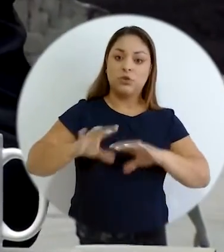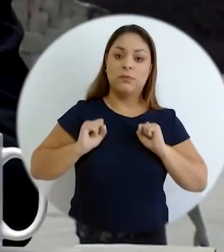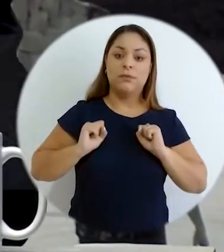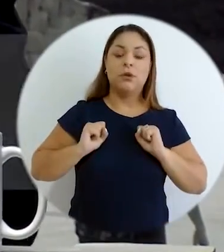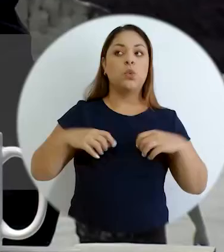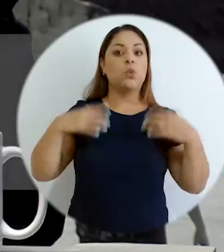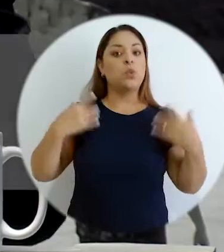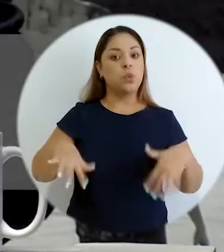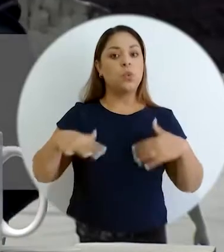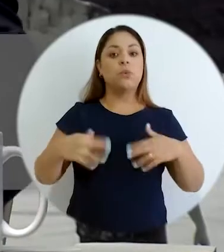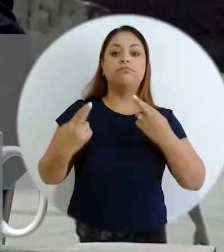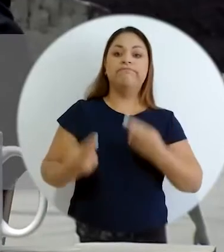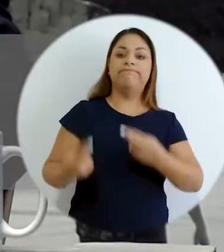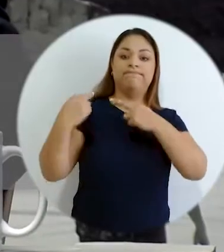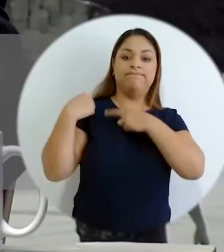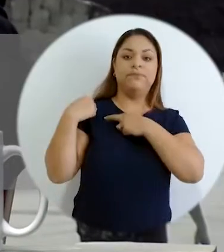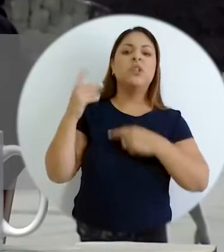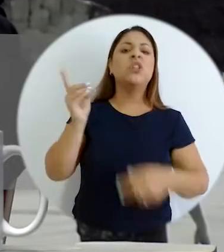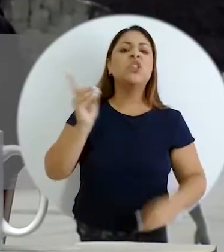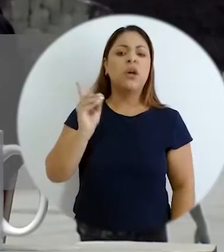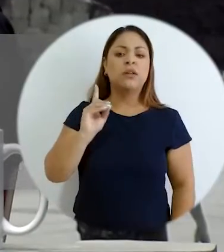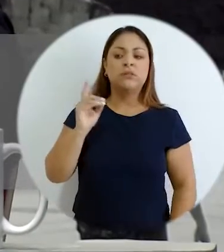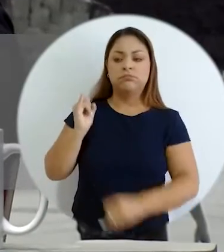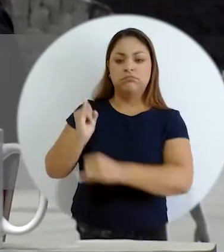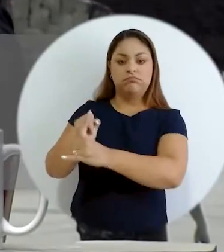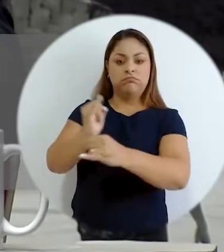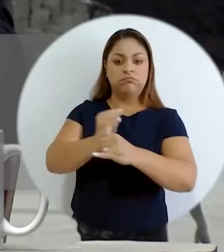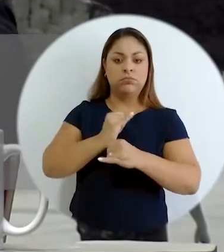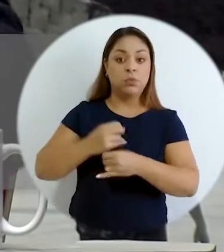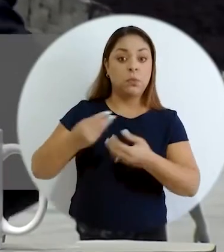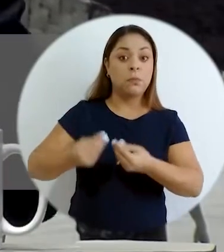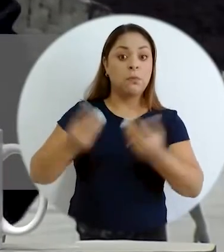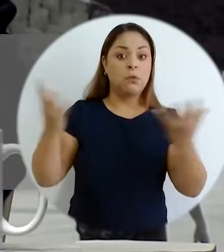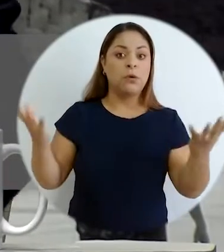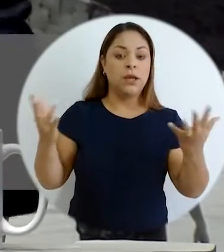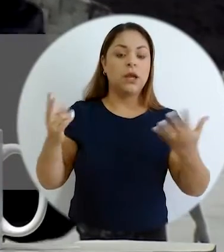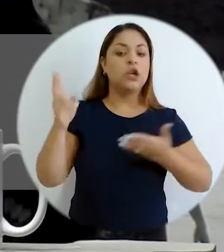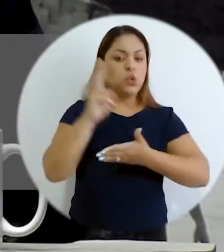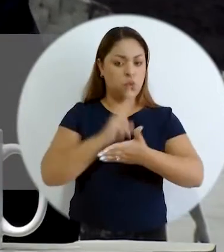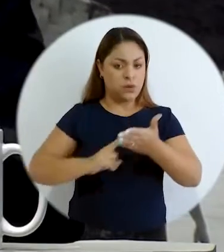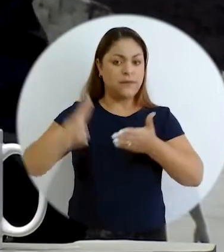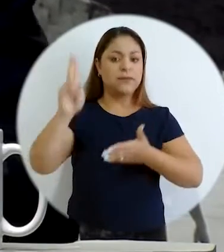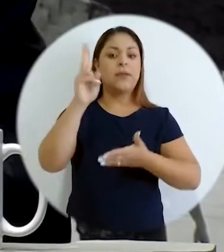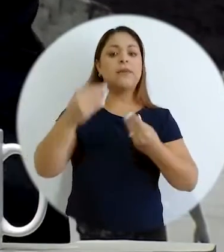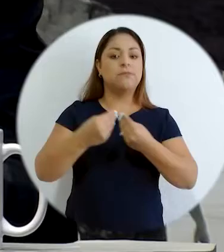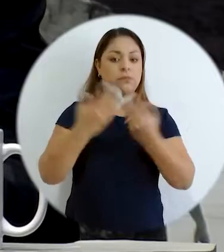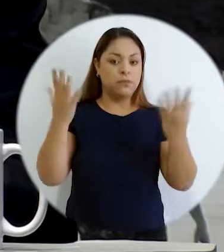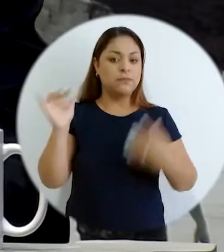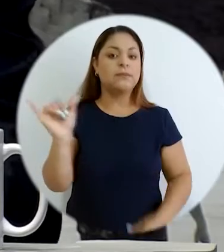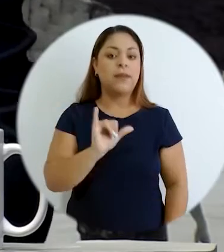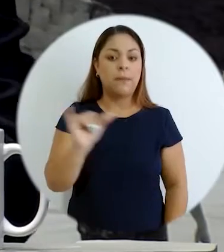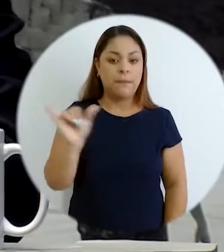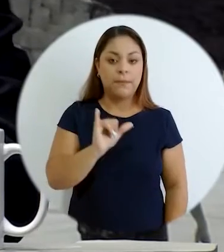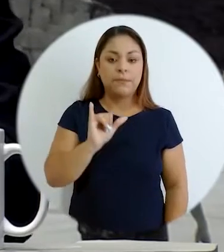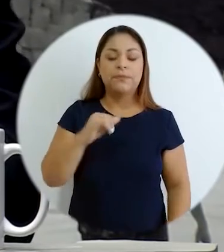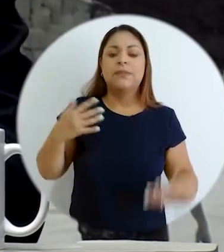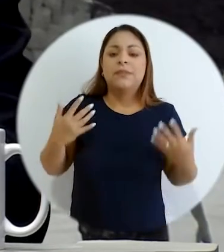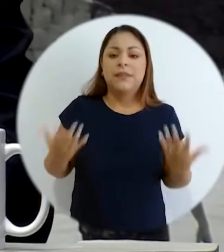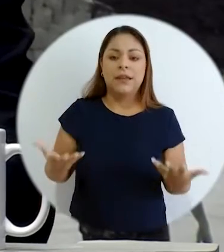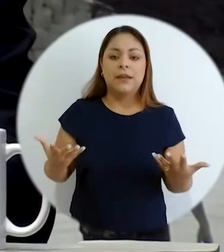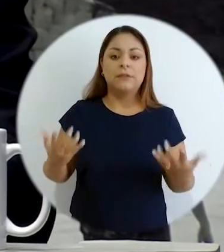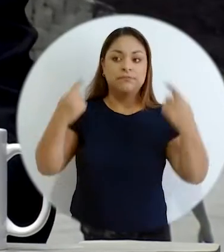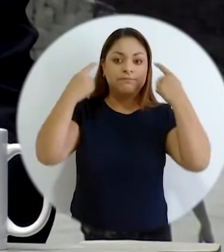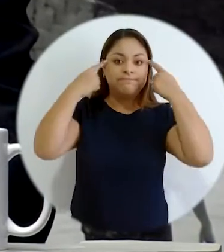asumir con muchas responsabilidades de la institucionalidad pública y particularmente de las universidades públicas es lograr una